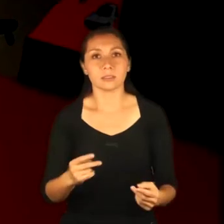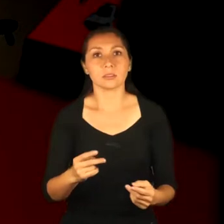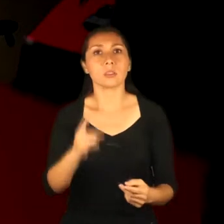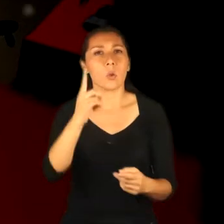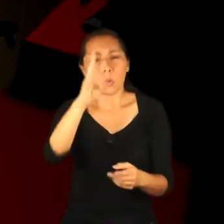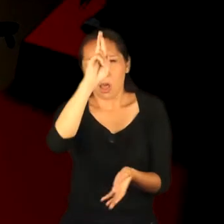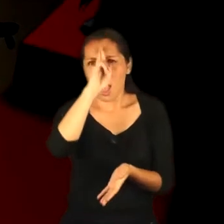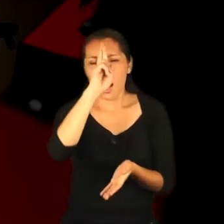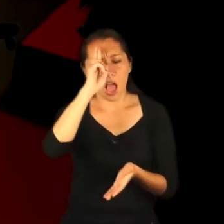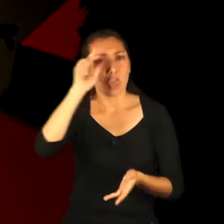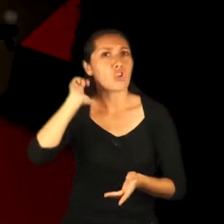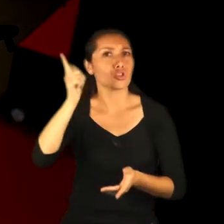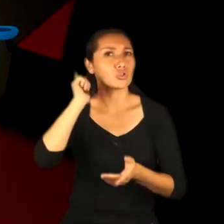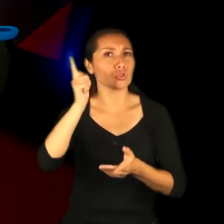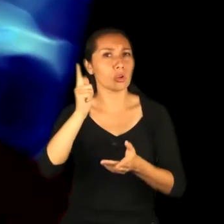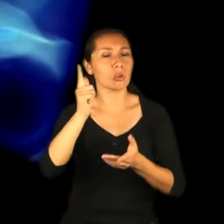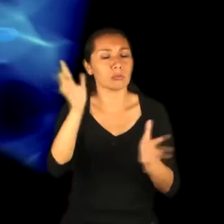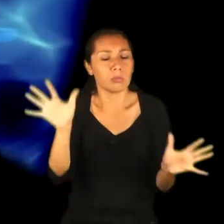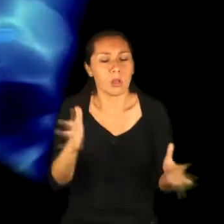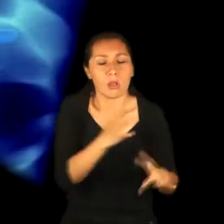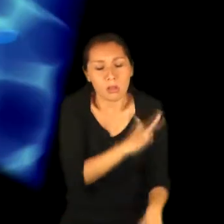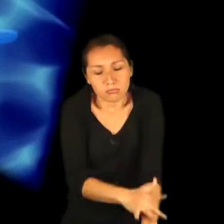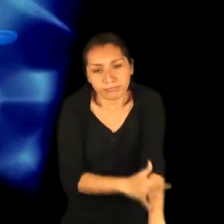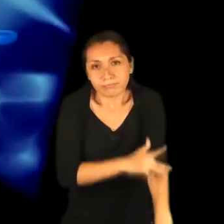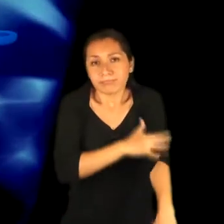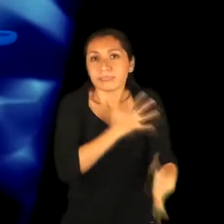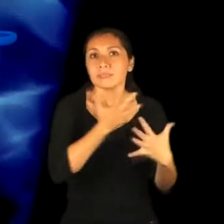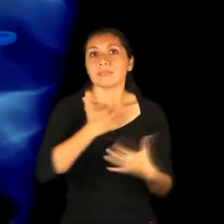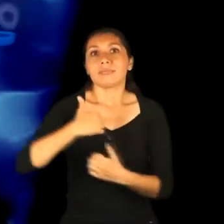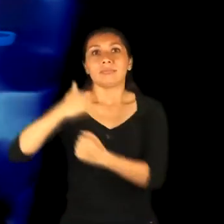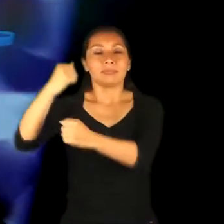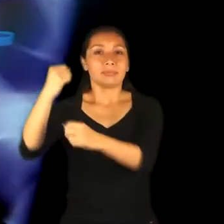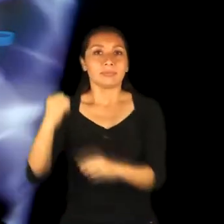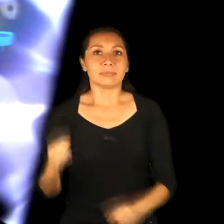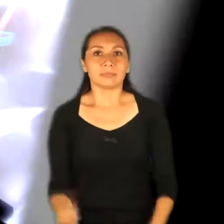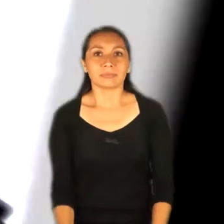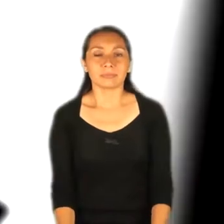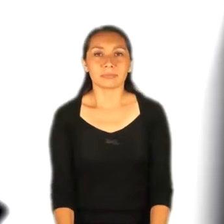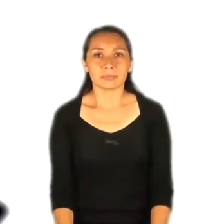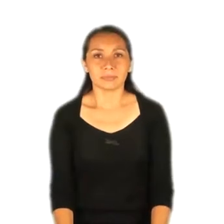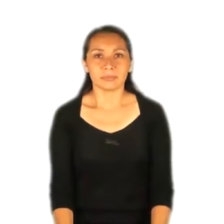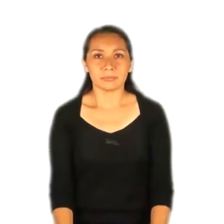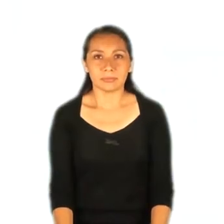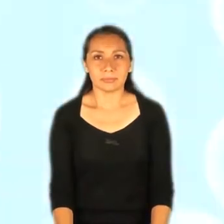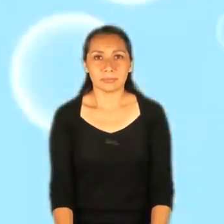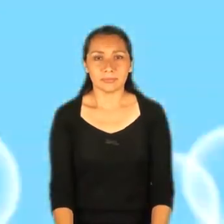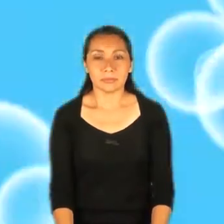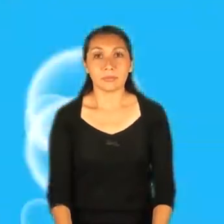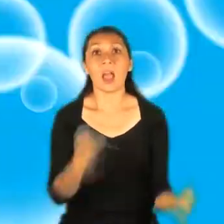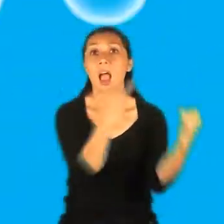Un extraño sonido me envolvió. Mágicamente, el niño y la caracola viajan al fondo del mar.